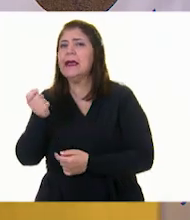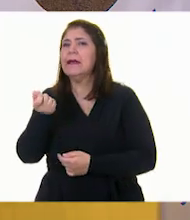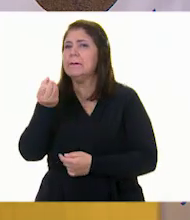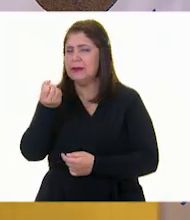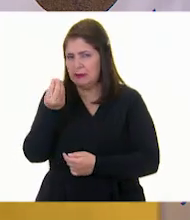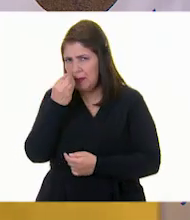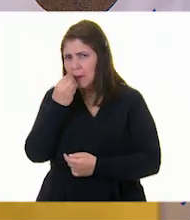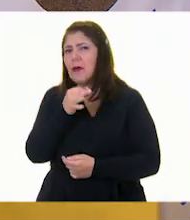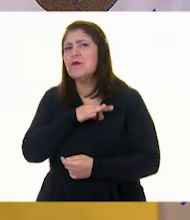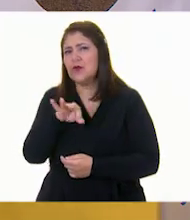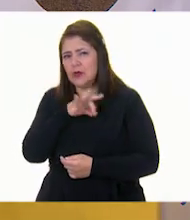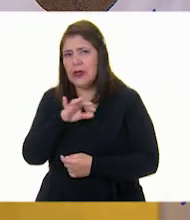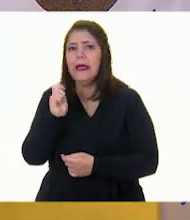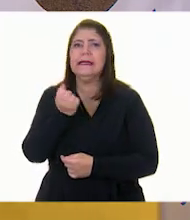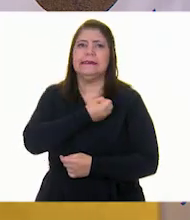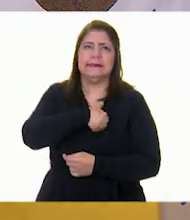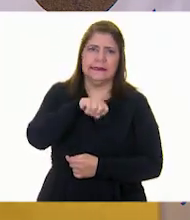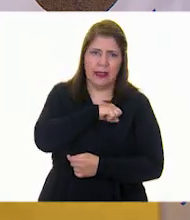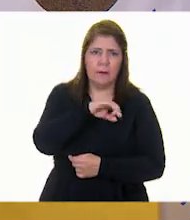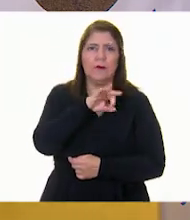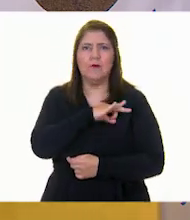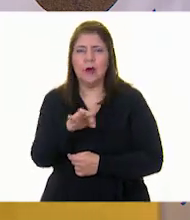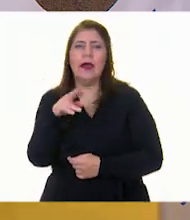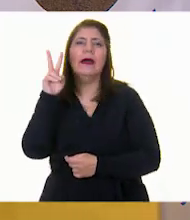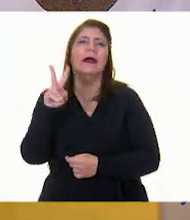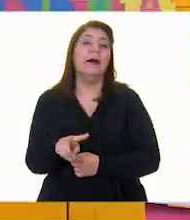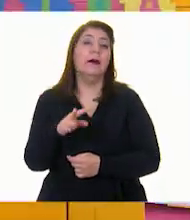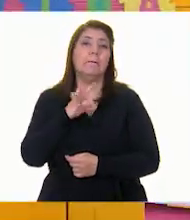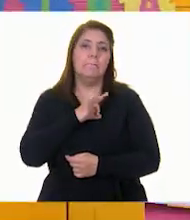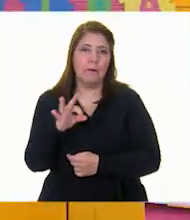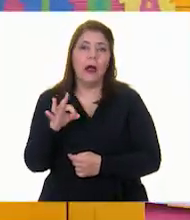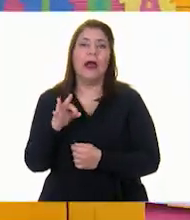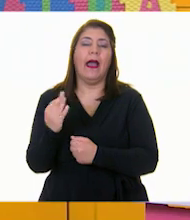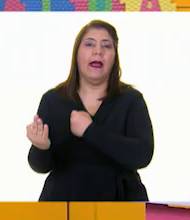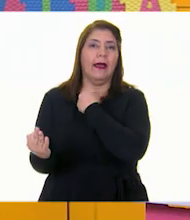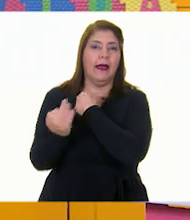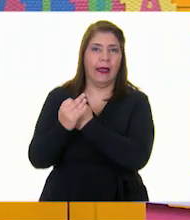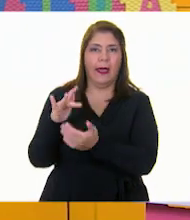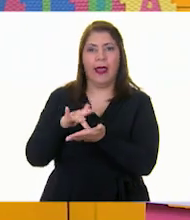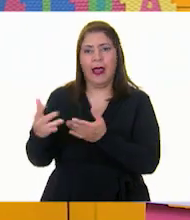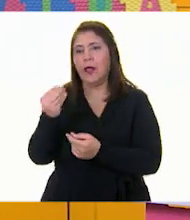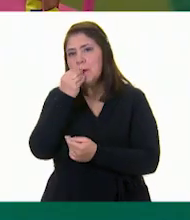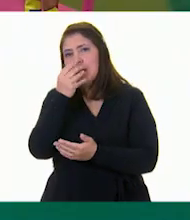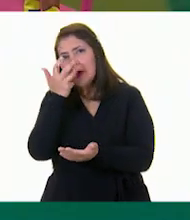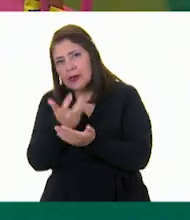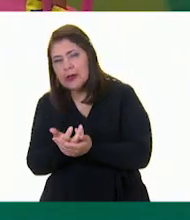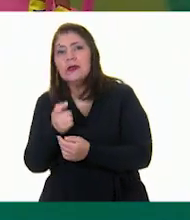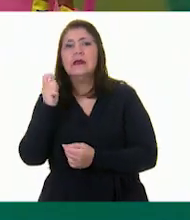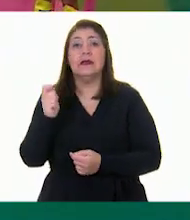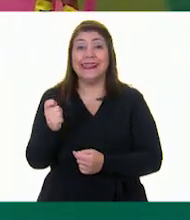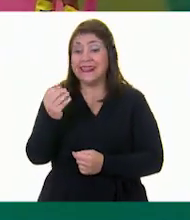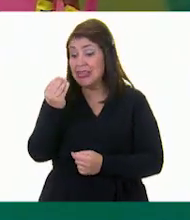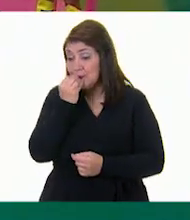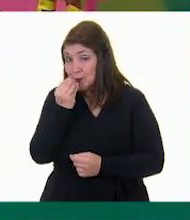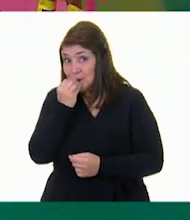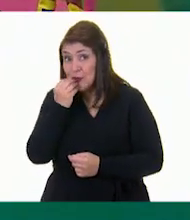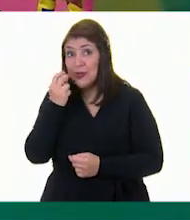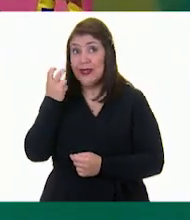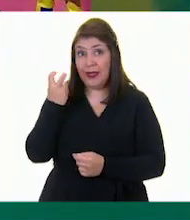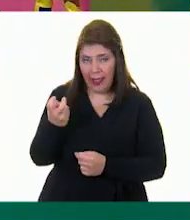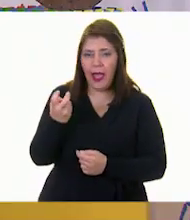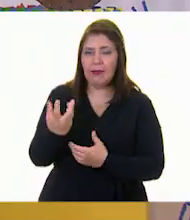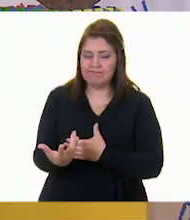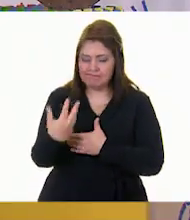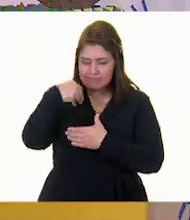deliciosas. Además, pueden ser un gran refrigerio. Comerlas es sembrar dentro de